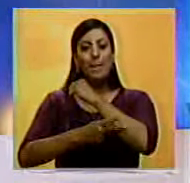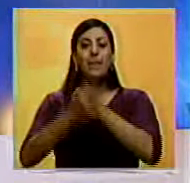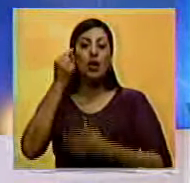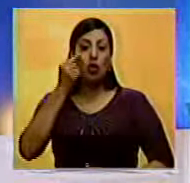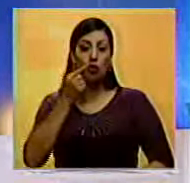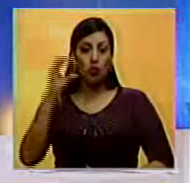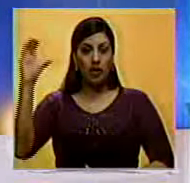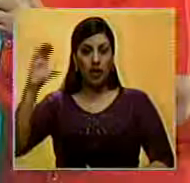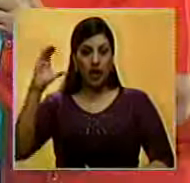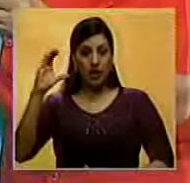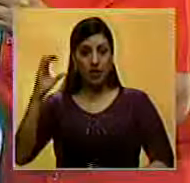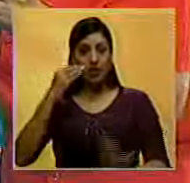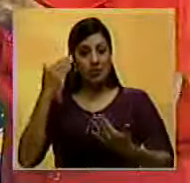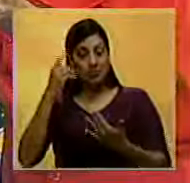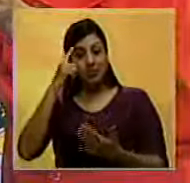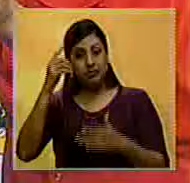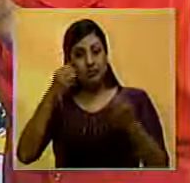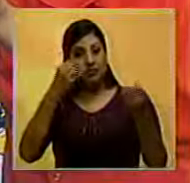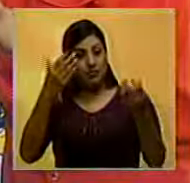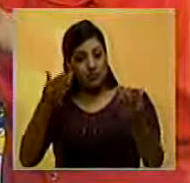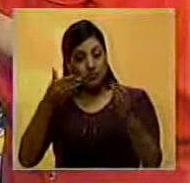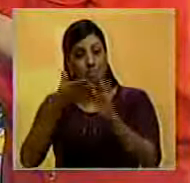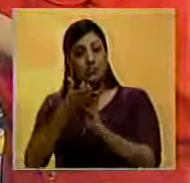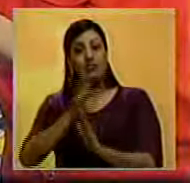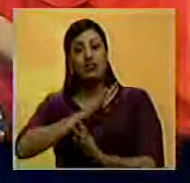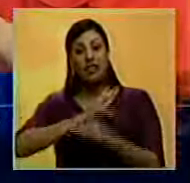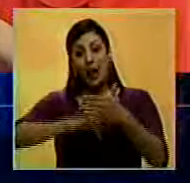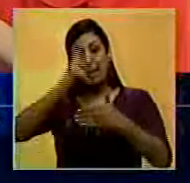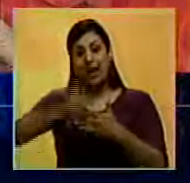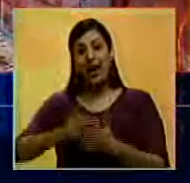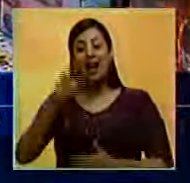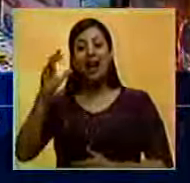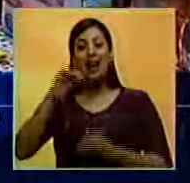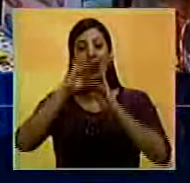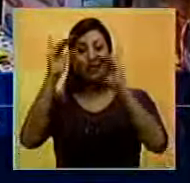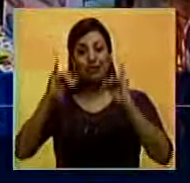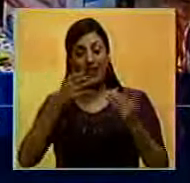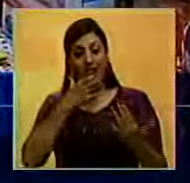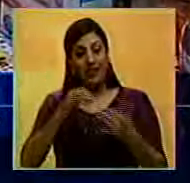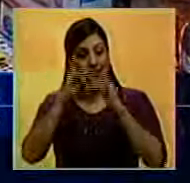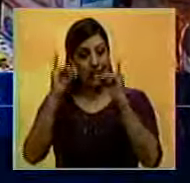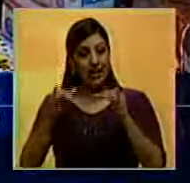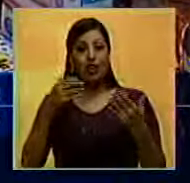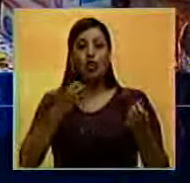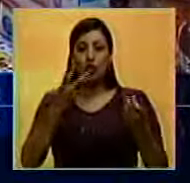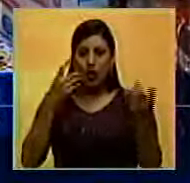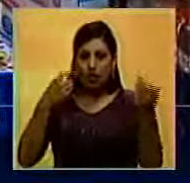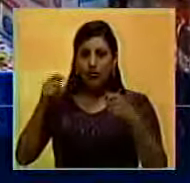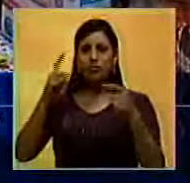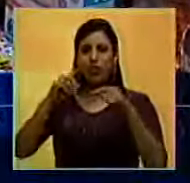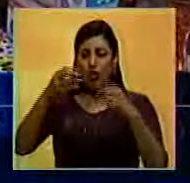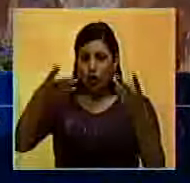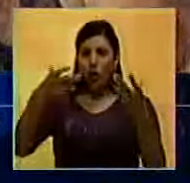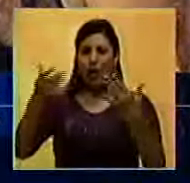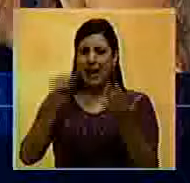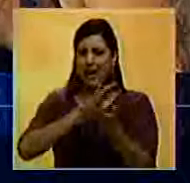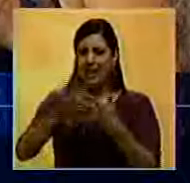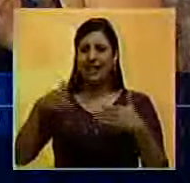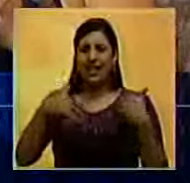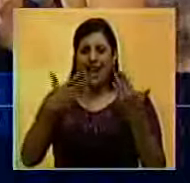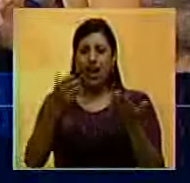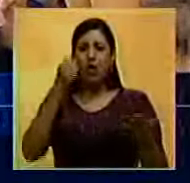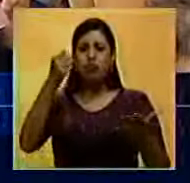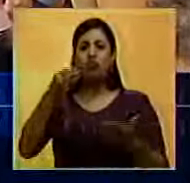Sucre de Caracas. La jornada se llevó a cabo como parte del plan Navidades Felices. En la actividad también se distribuyeron junto a los comités locales de